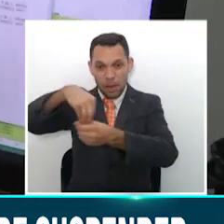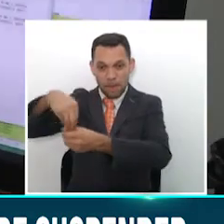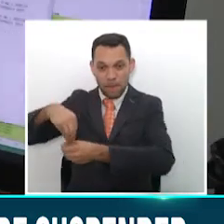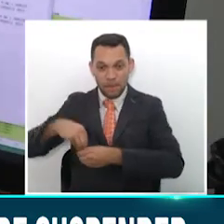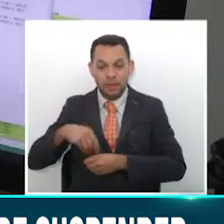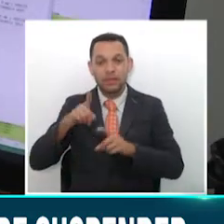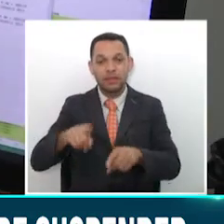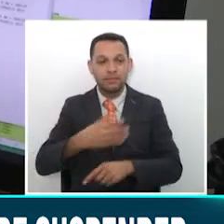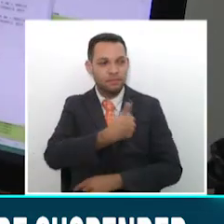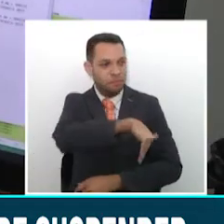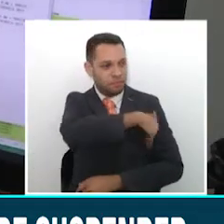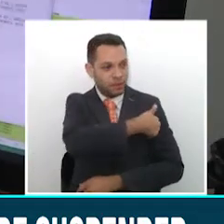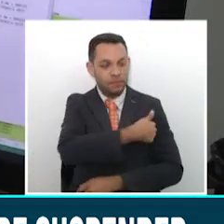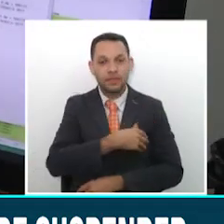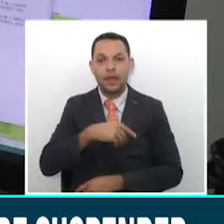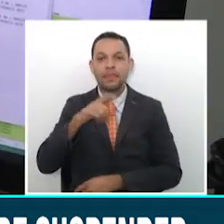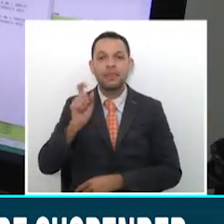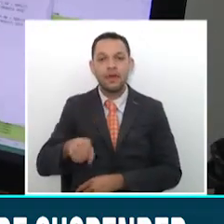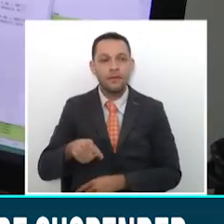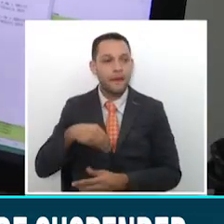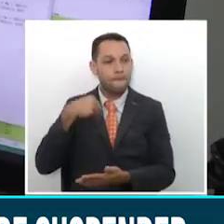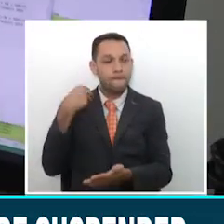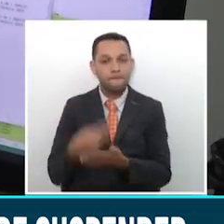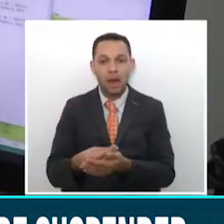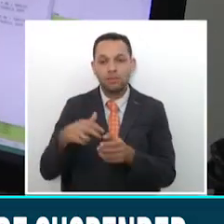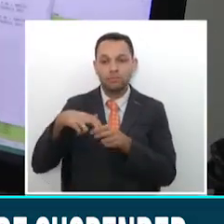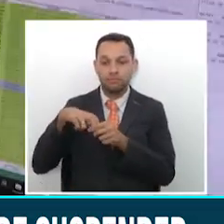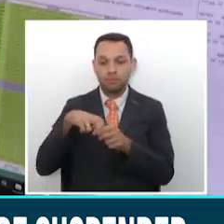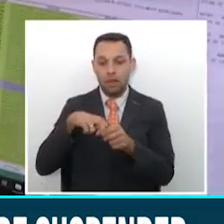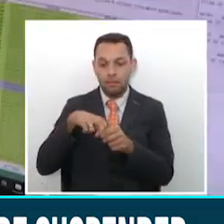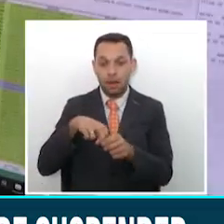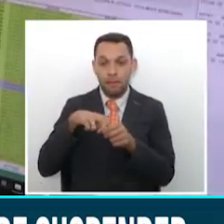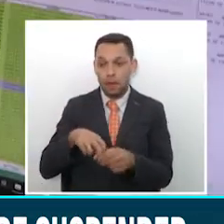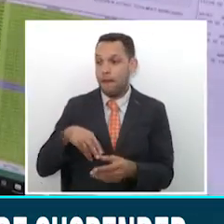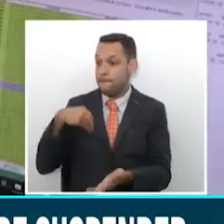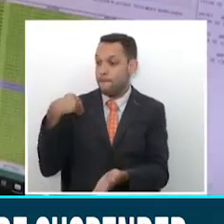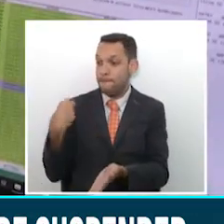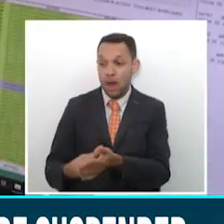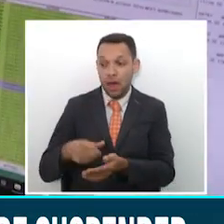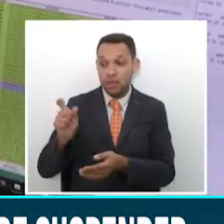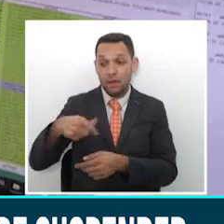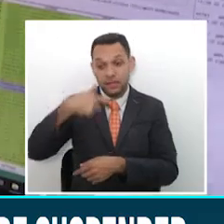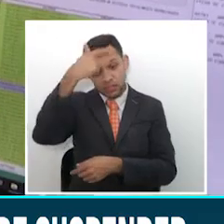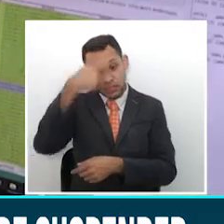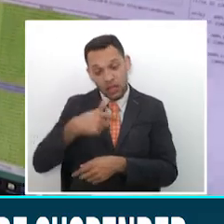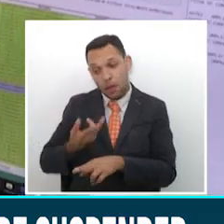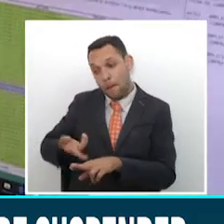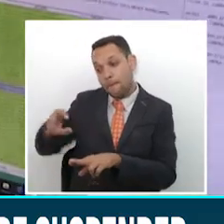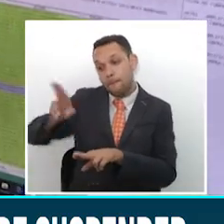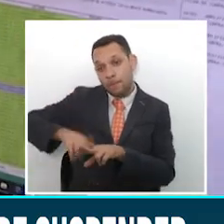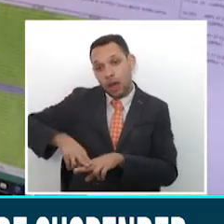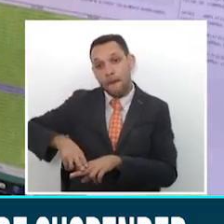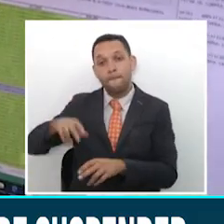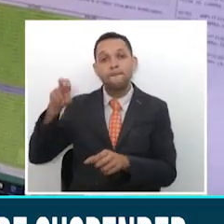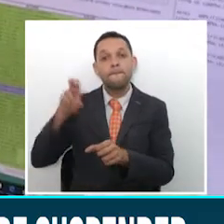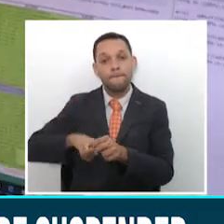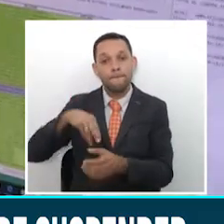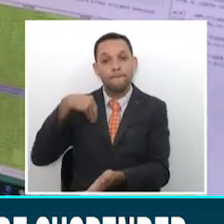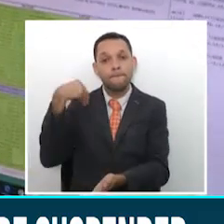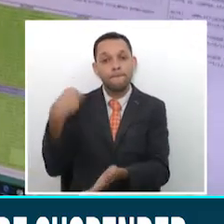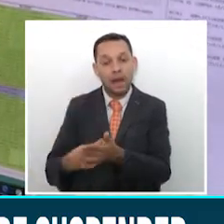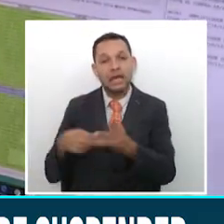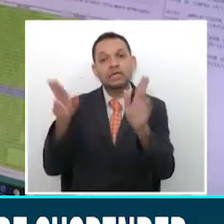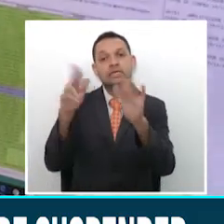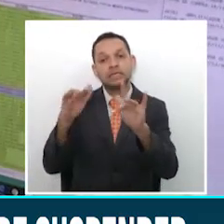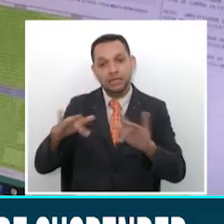ministro también advirtió que el pago del subsidio de transporte no se puede suspender y que se debe convertir en un auxilio para el pago de la conectividad del Internet del